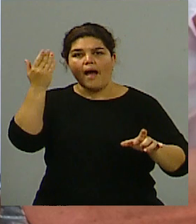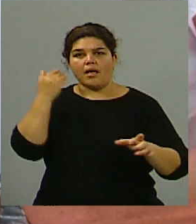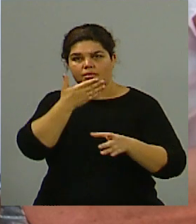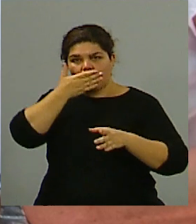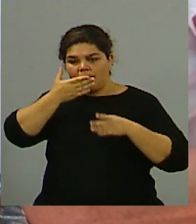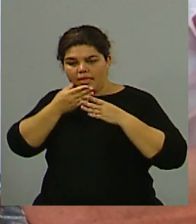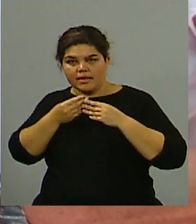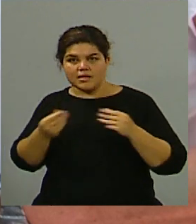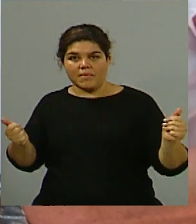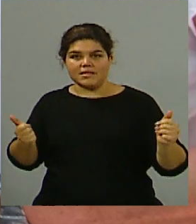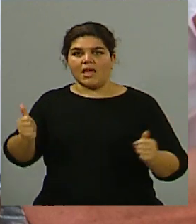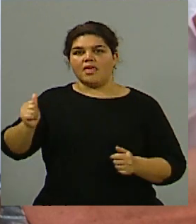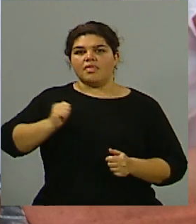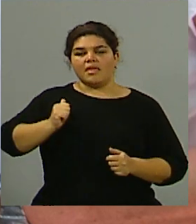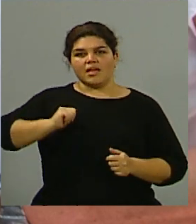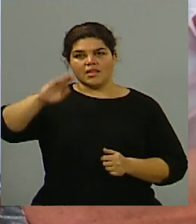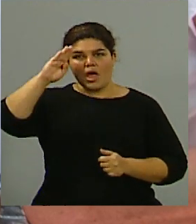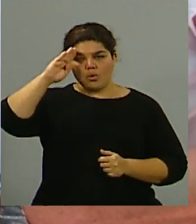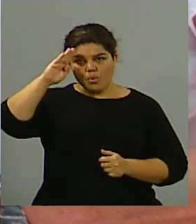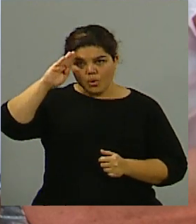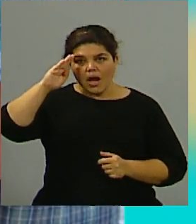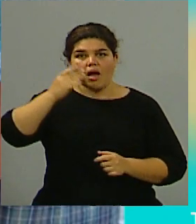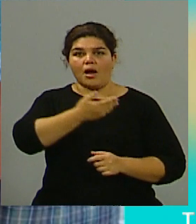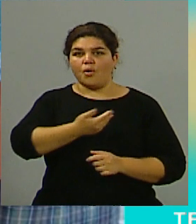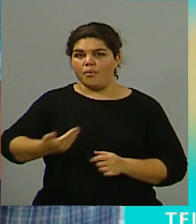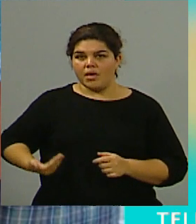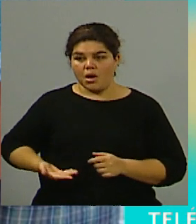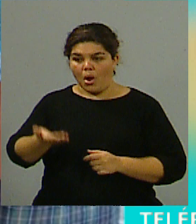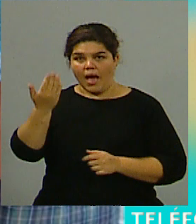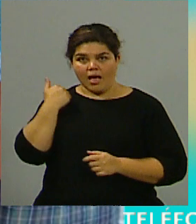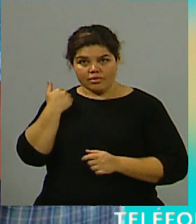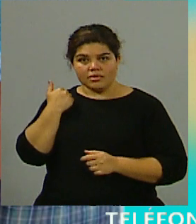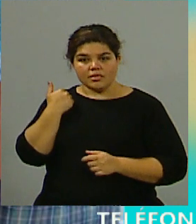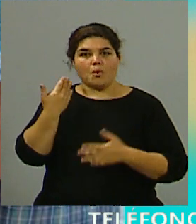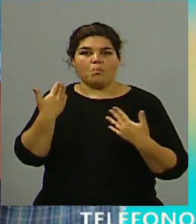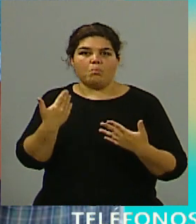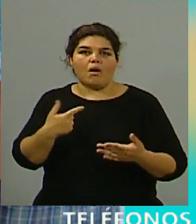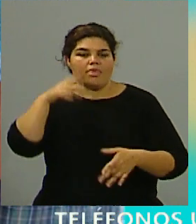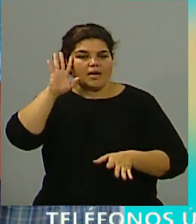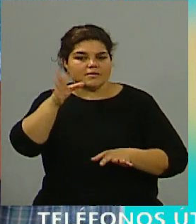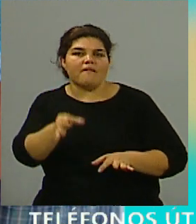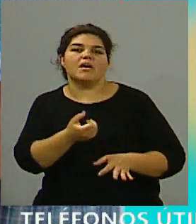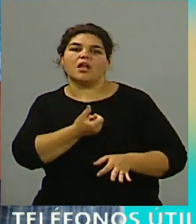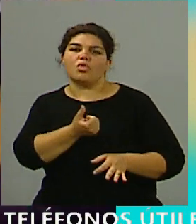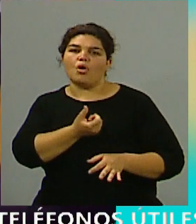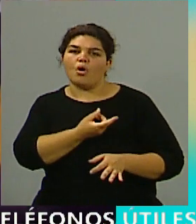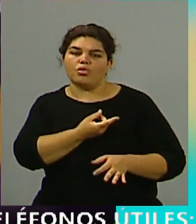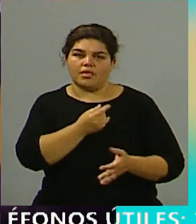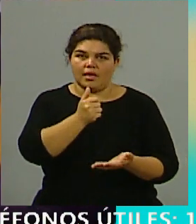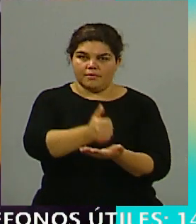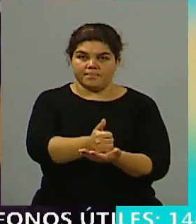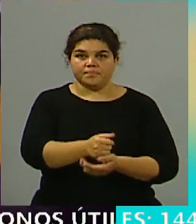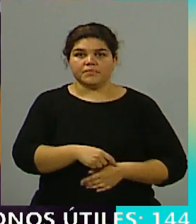desaparecieron en la última dictadura cívico-militar, ¿sí? Esto va a ser en el Salón del Bicentenario en el anexo de la Cámara de